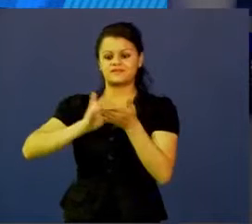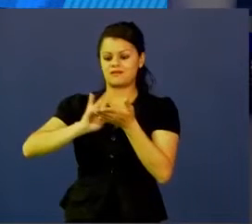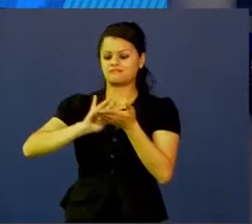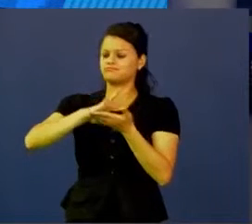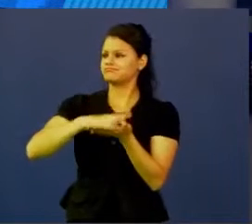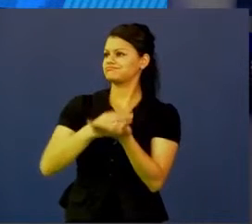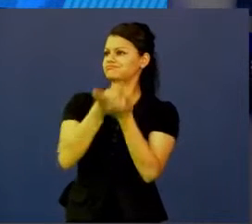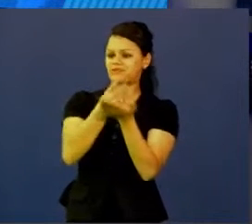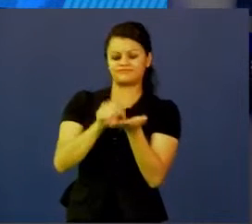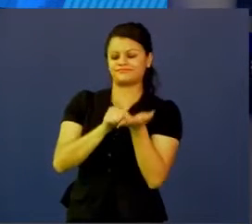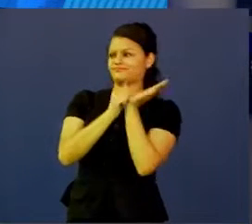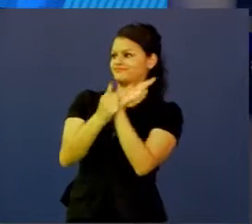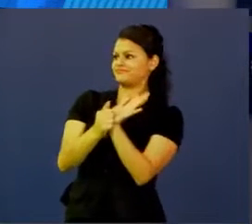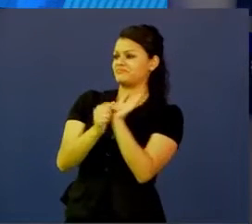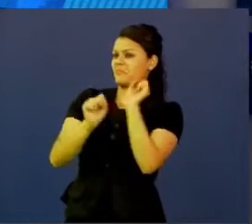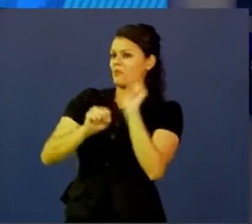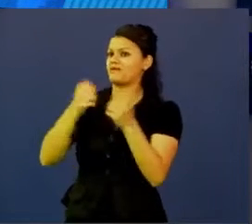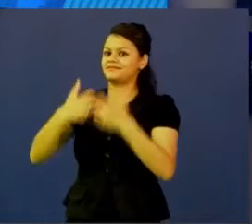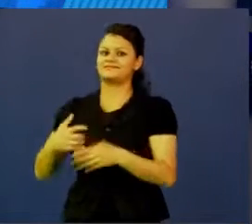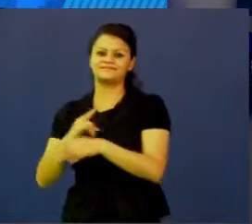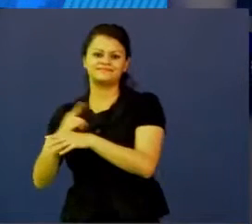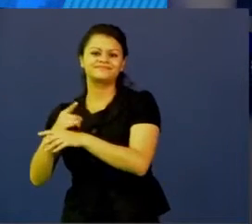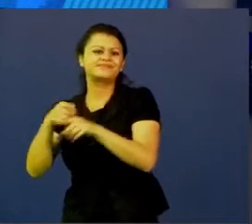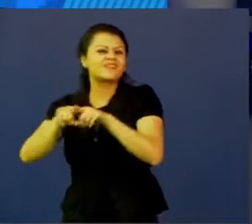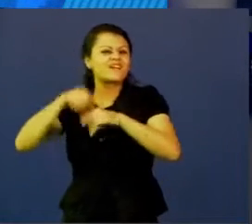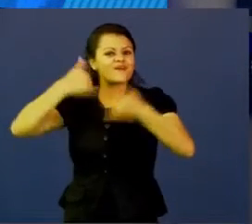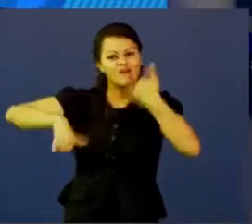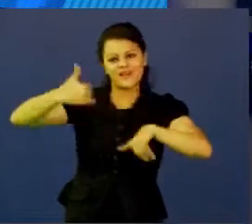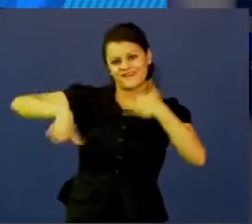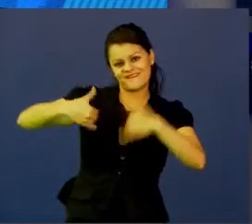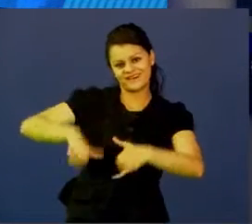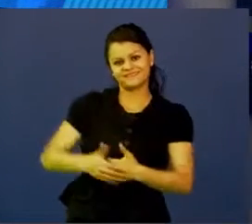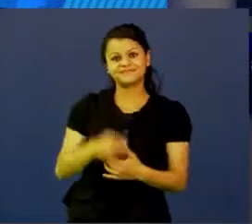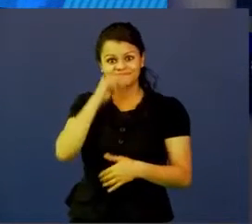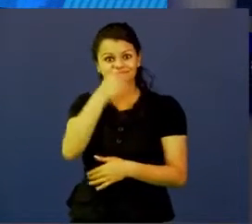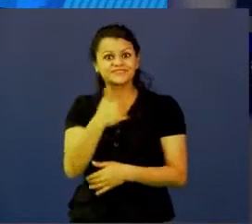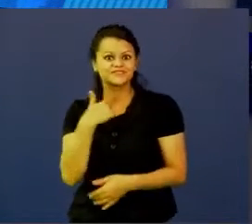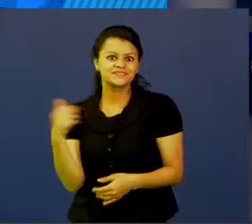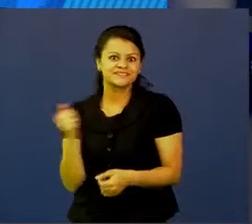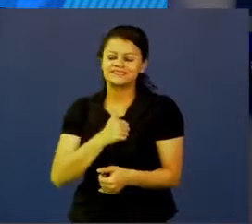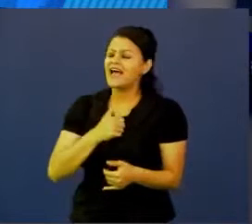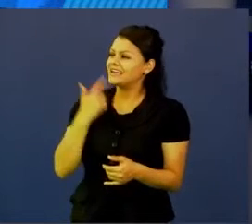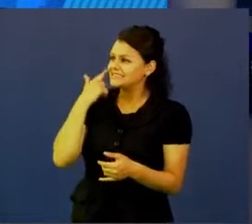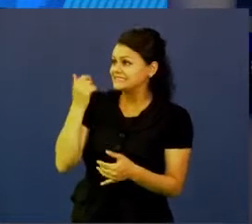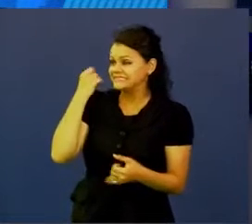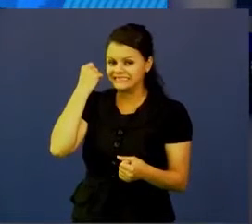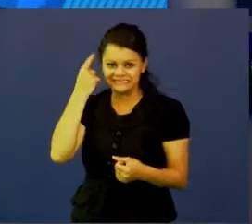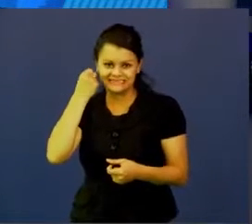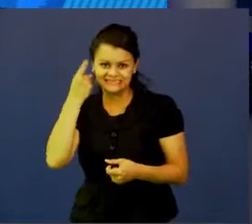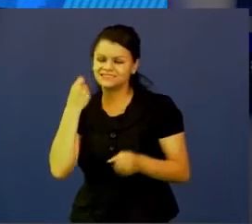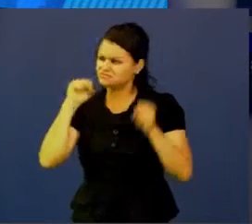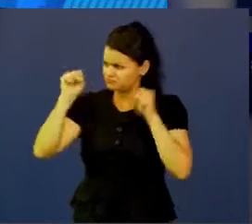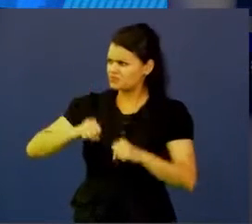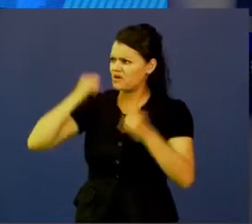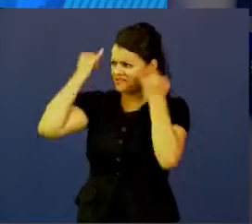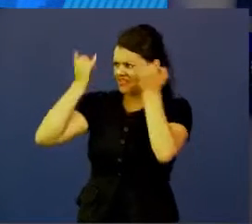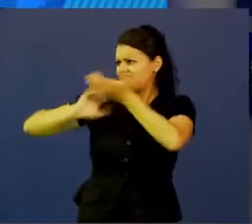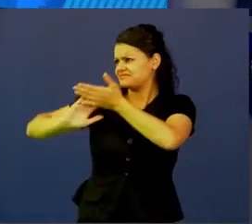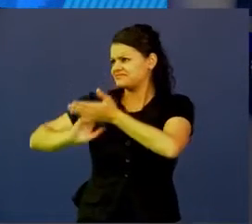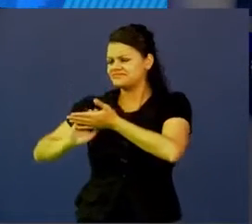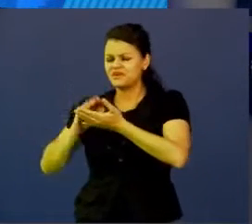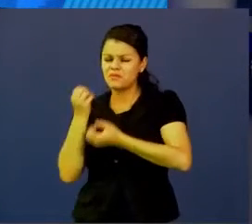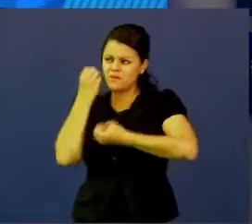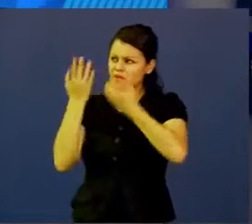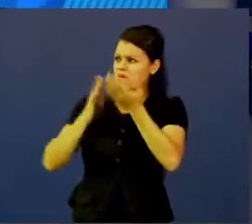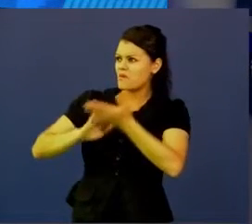prototipo funcional, esto se vuelve un juego, esto se vuelve un juego en el que los niños se apasionan, entienden que tienen la capacidad de crear soluciones, que